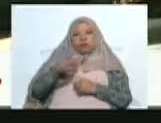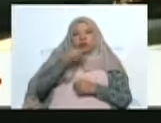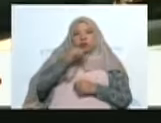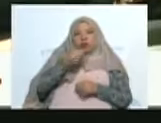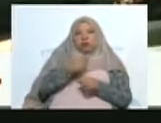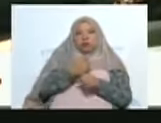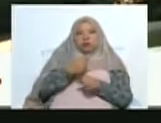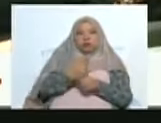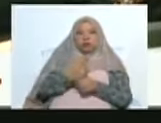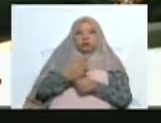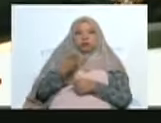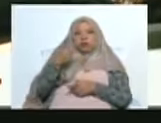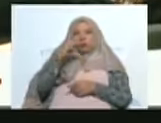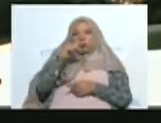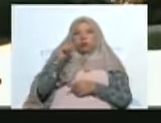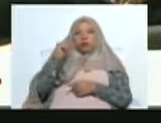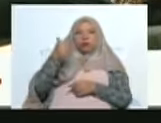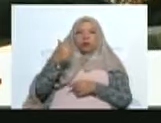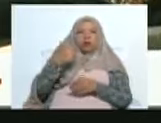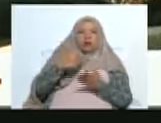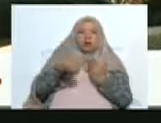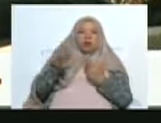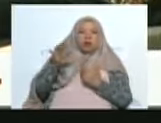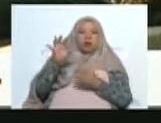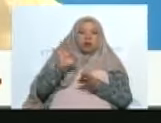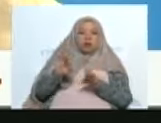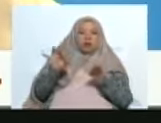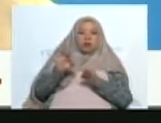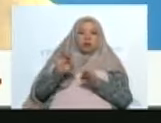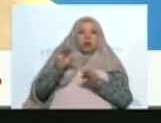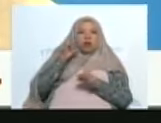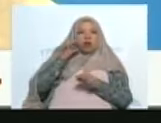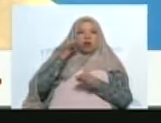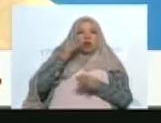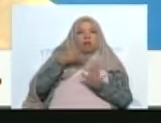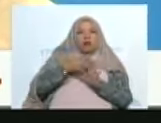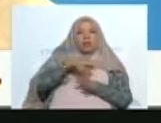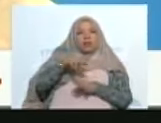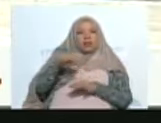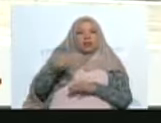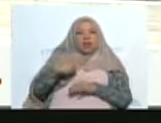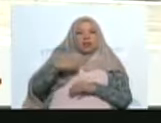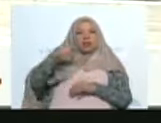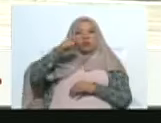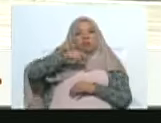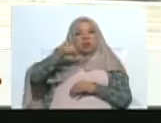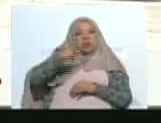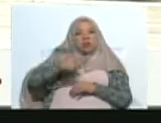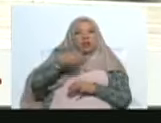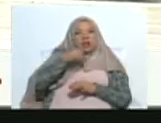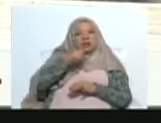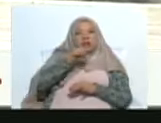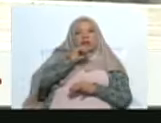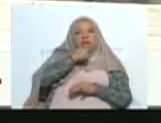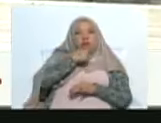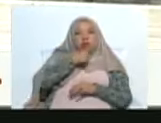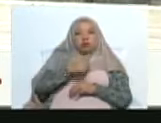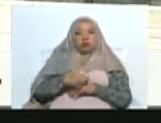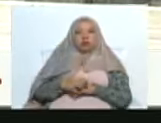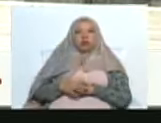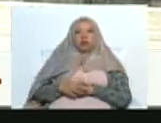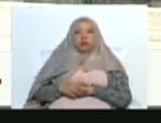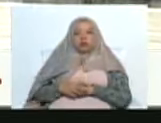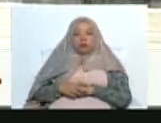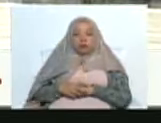ciudadano, gracias a Dios, creo mucho en San Antonio, y siempre me acompaña esta estampita de San Antonio por donde quiera que yo